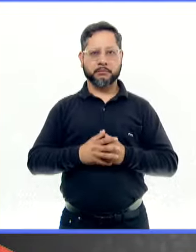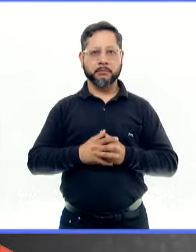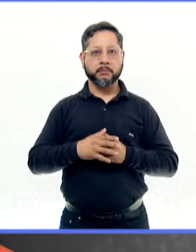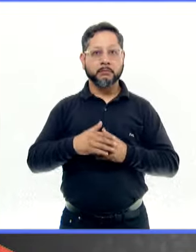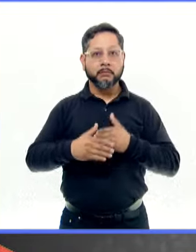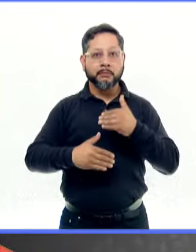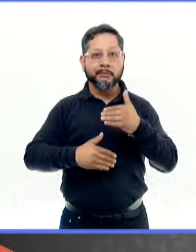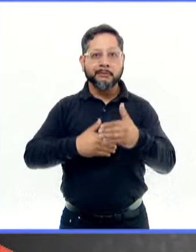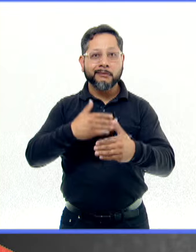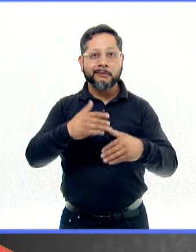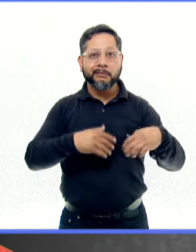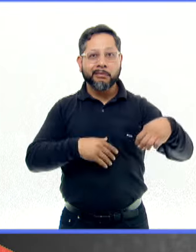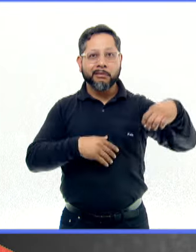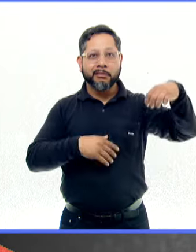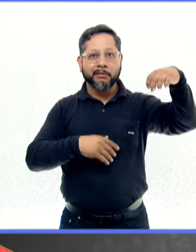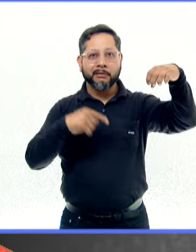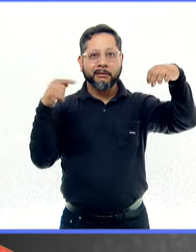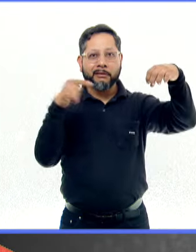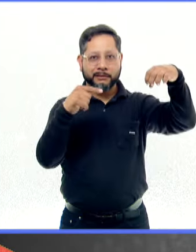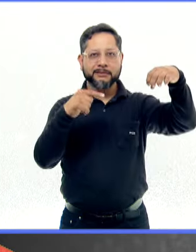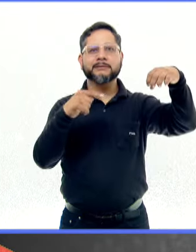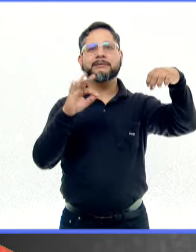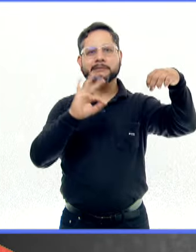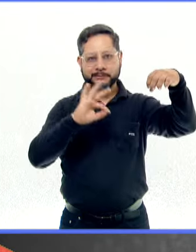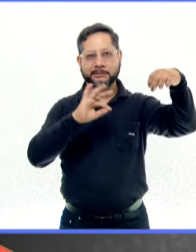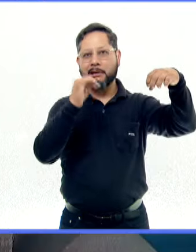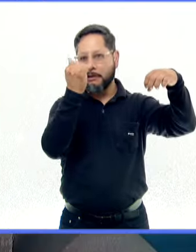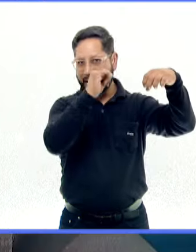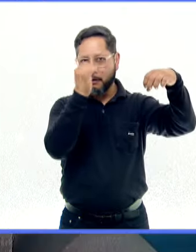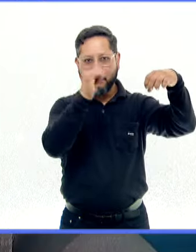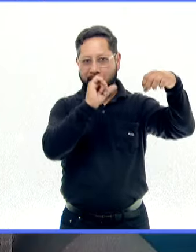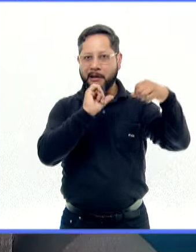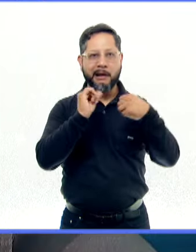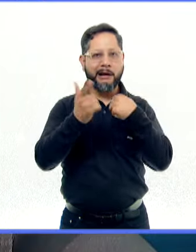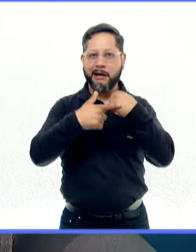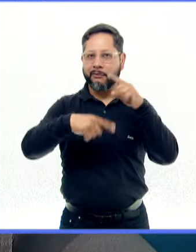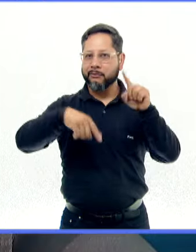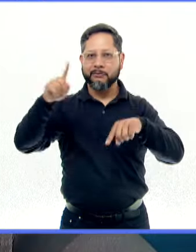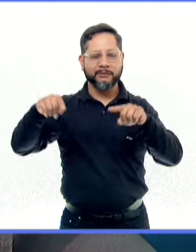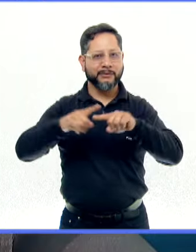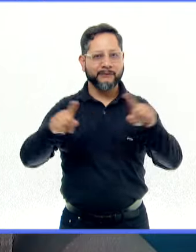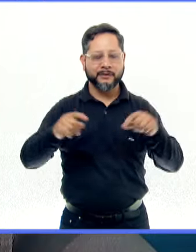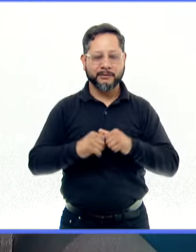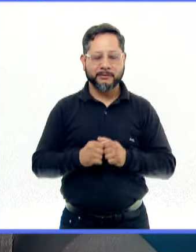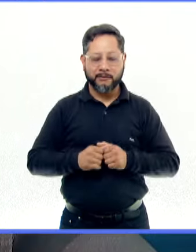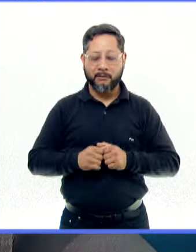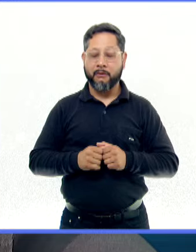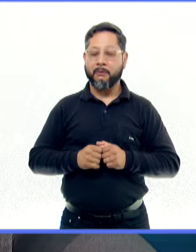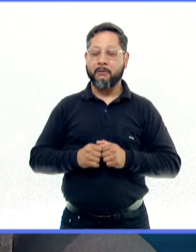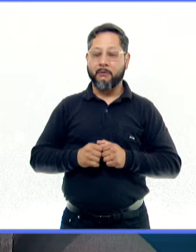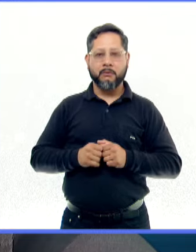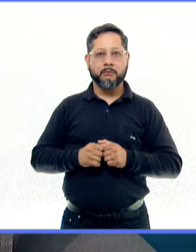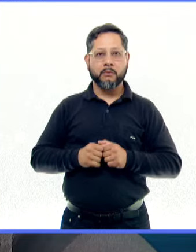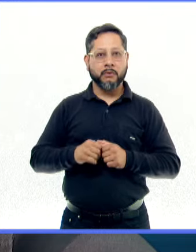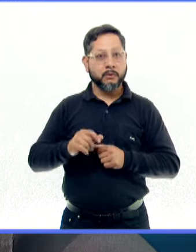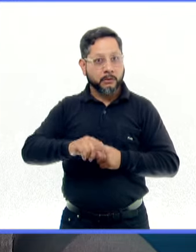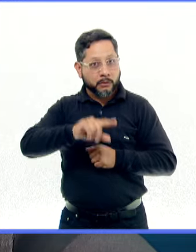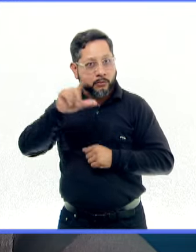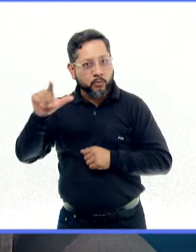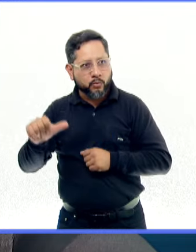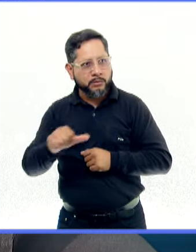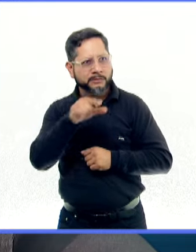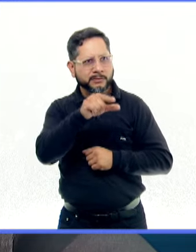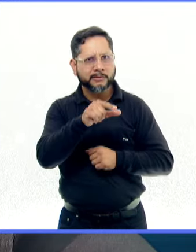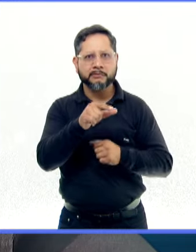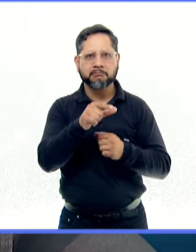otro momento adulto en el que pueden ser diagnosticados. Y el paso siguiente entonces son los tratamientos. Y al mismo tiempo te pregunto